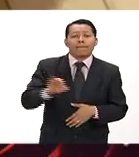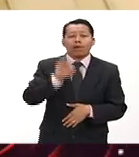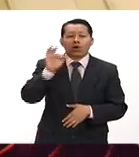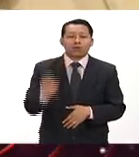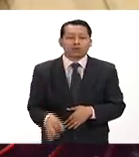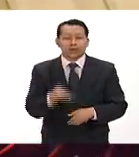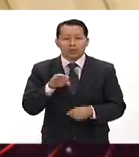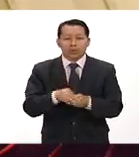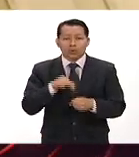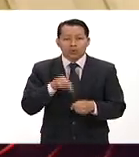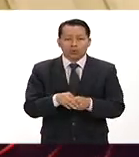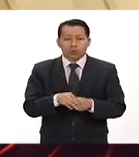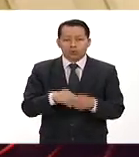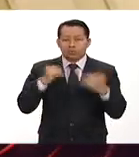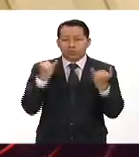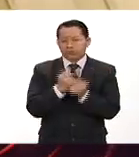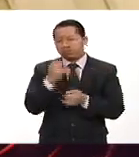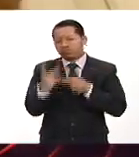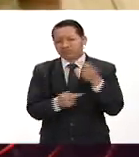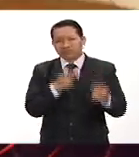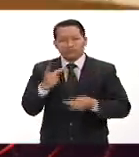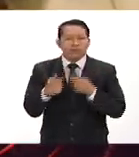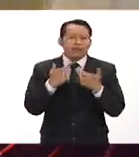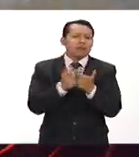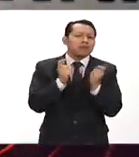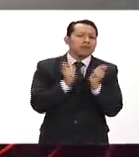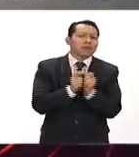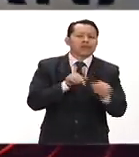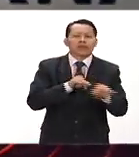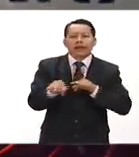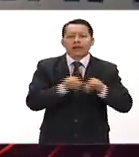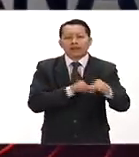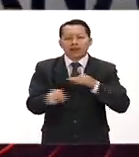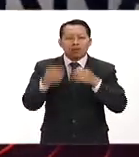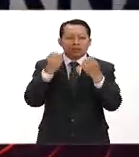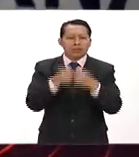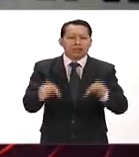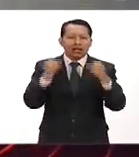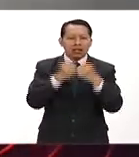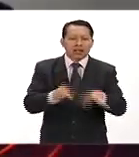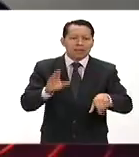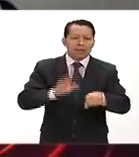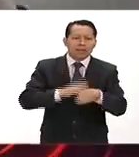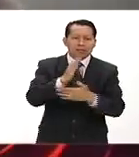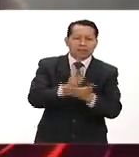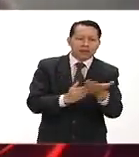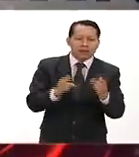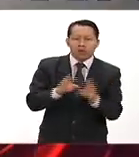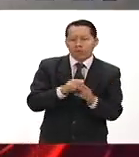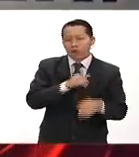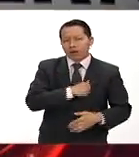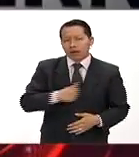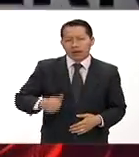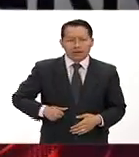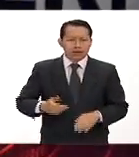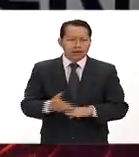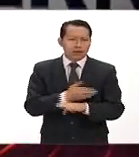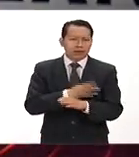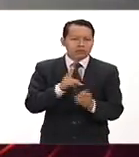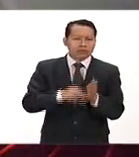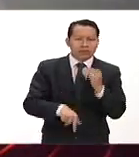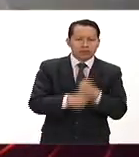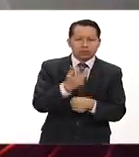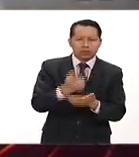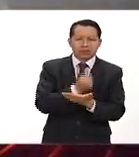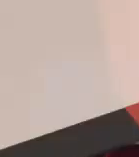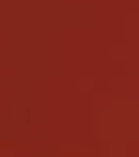votos de acuerdo con los sondeos el partido del trabajo habría perdido más de la mitad de las alcaldías que ganó en 2012